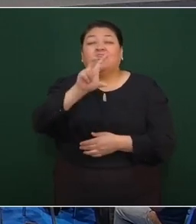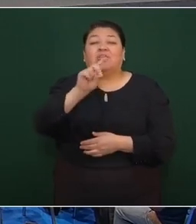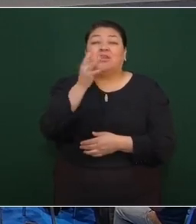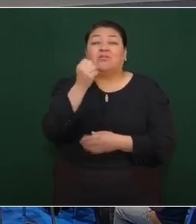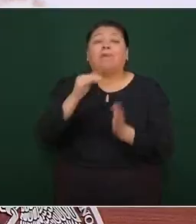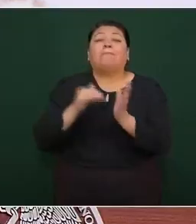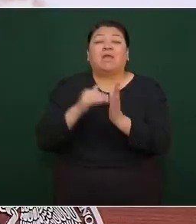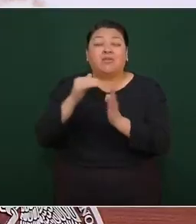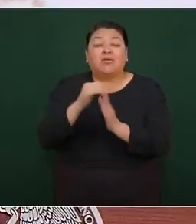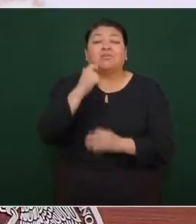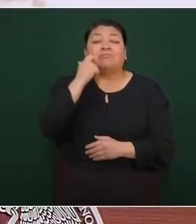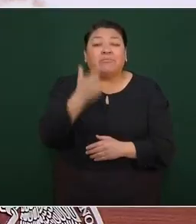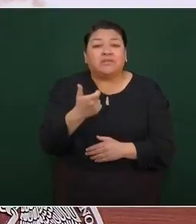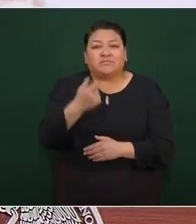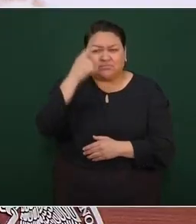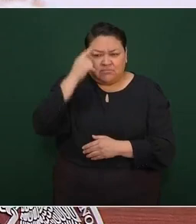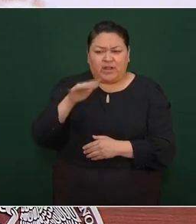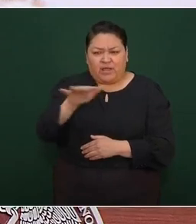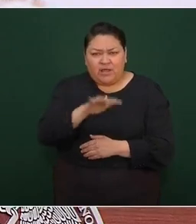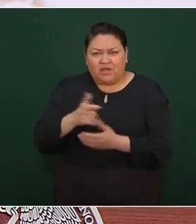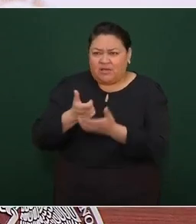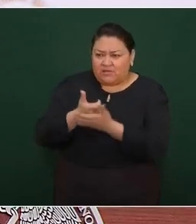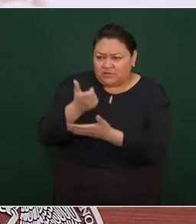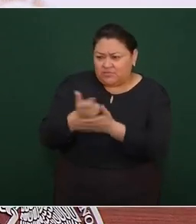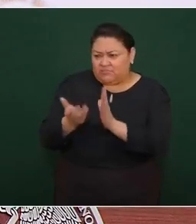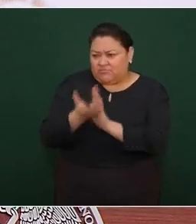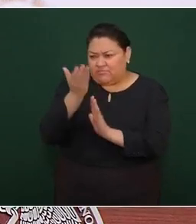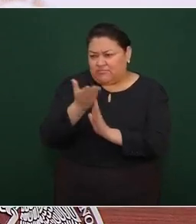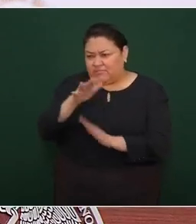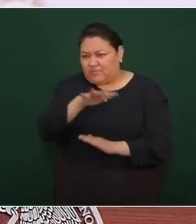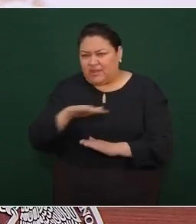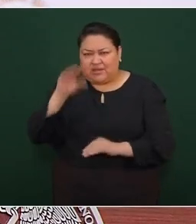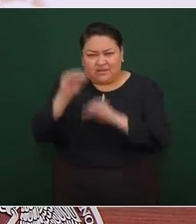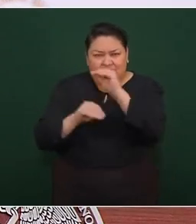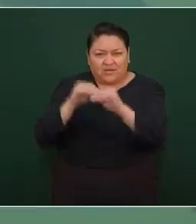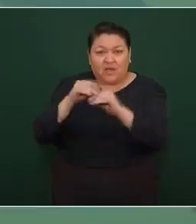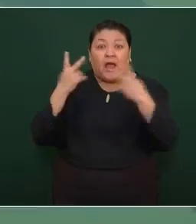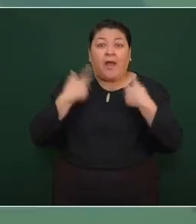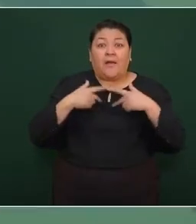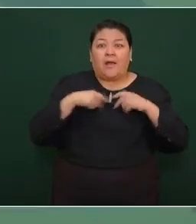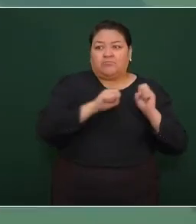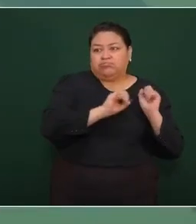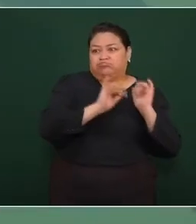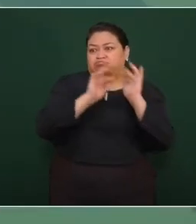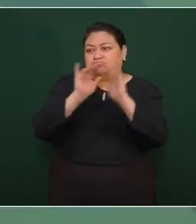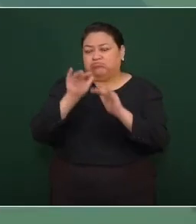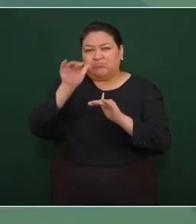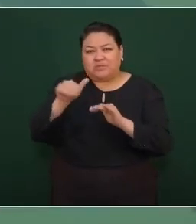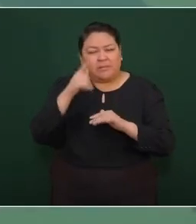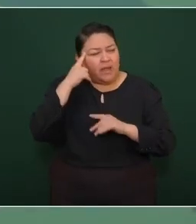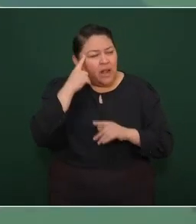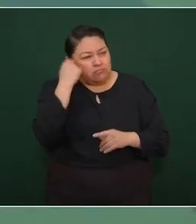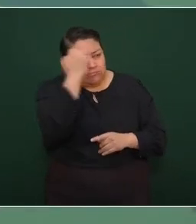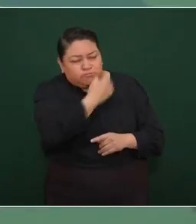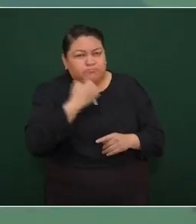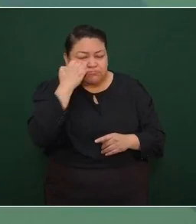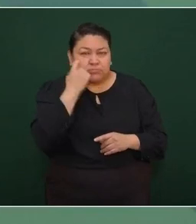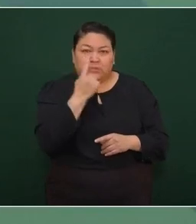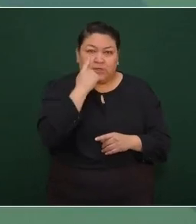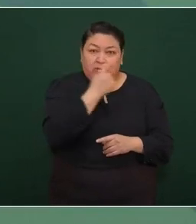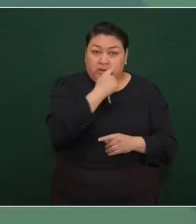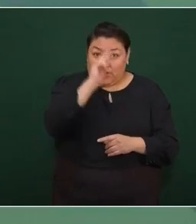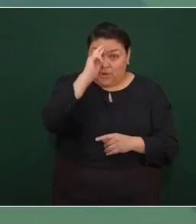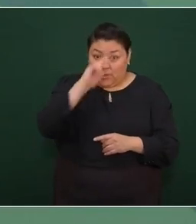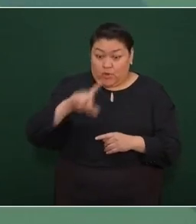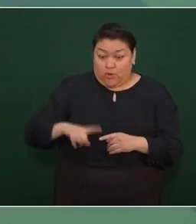millones de pesos para su construcción y equipamiento y que atenderá la alta demanda de la población para este servicio, el dinero del pueblo